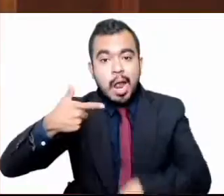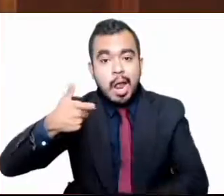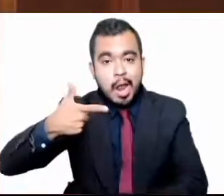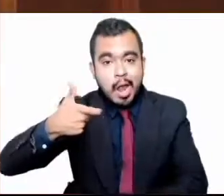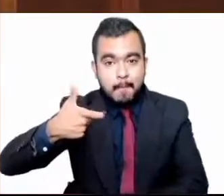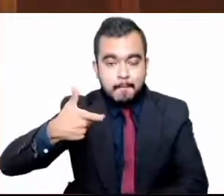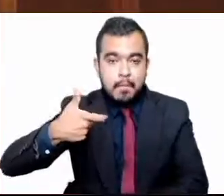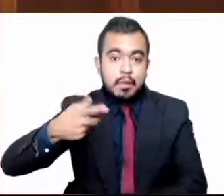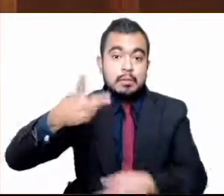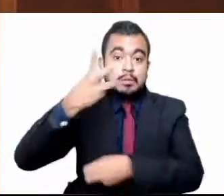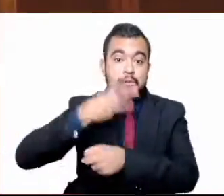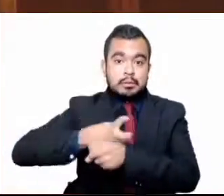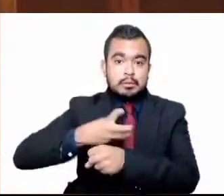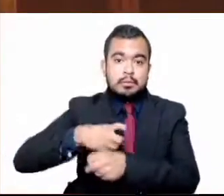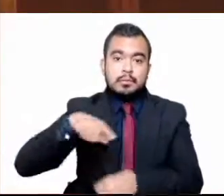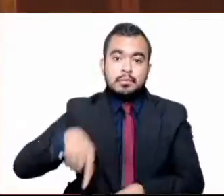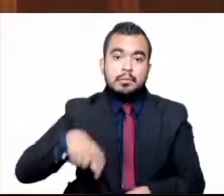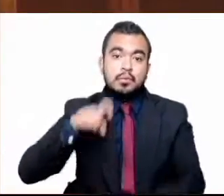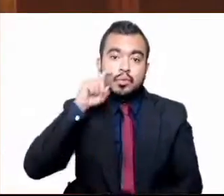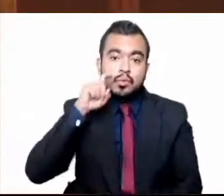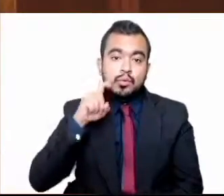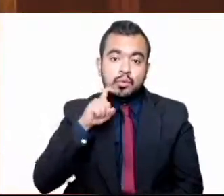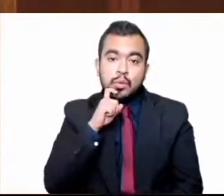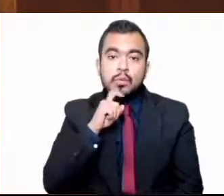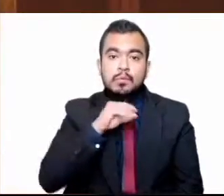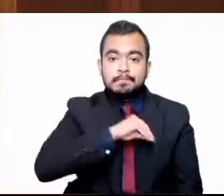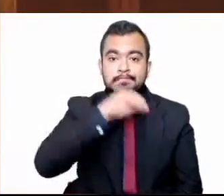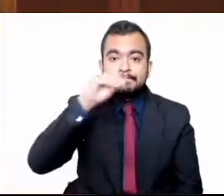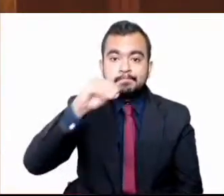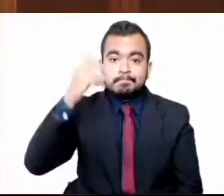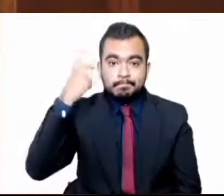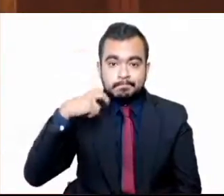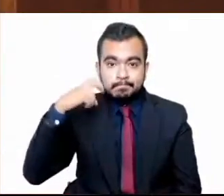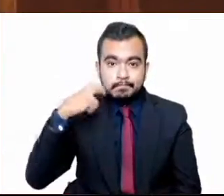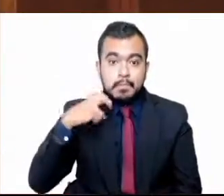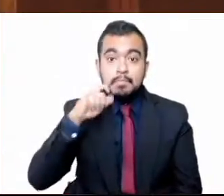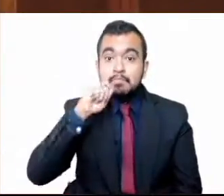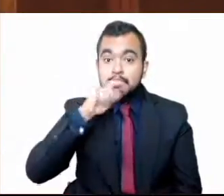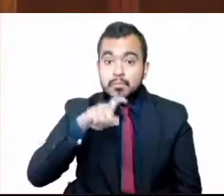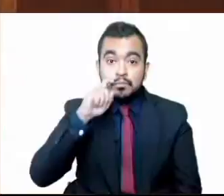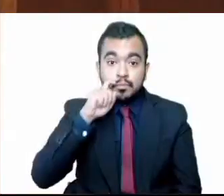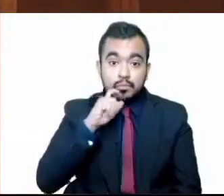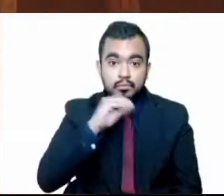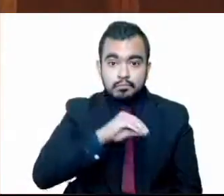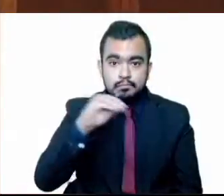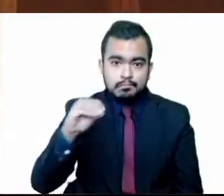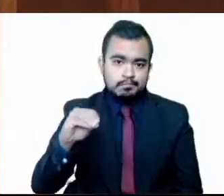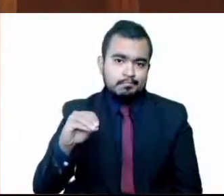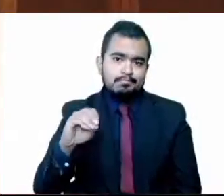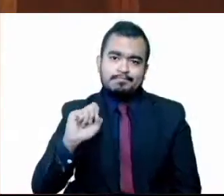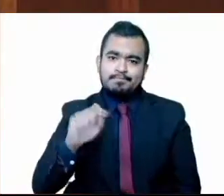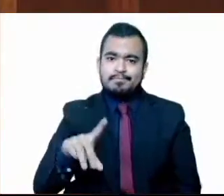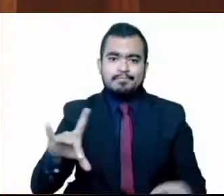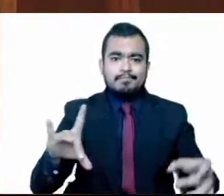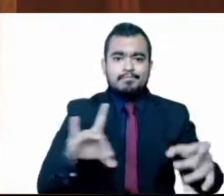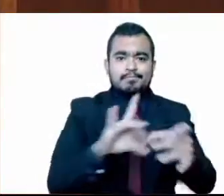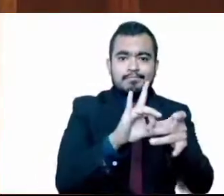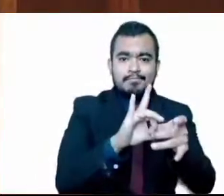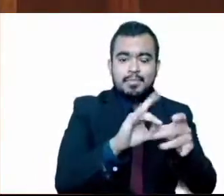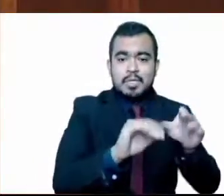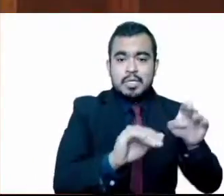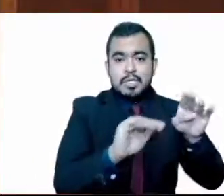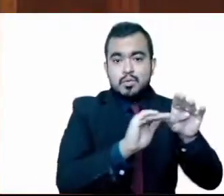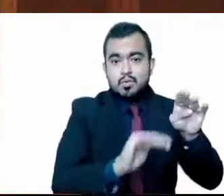turismo sexual está profundamente conectado con la desigualdad y la pobreza, la violencia de